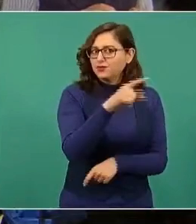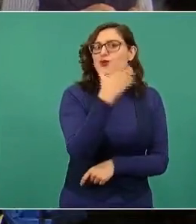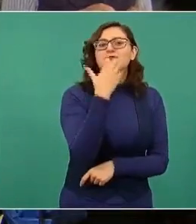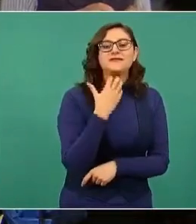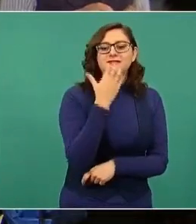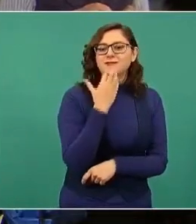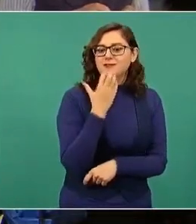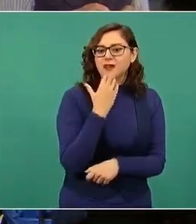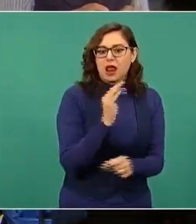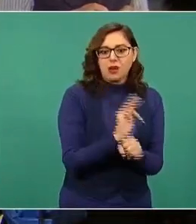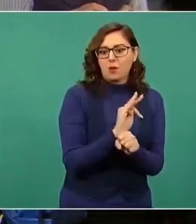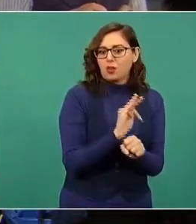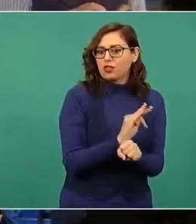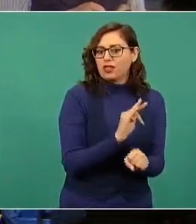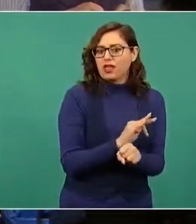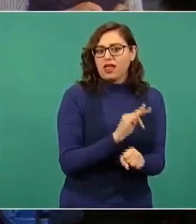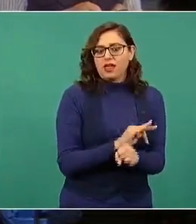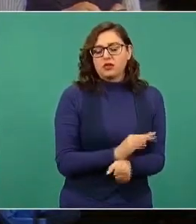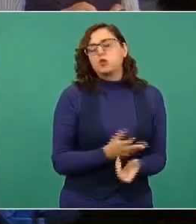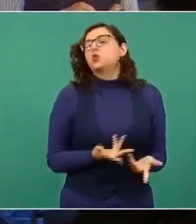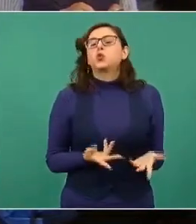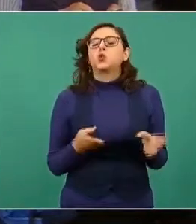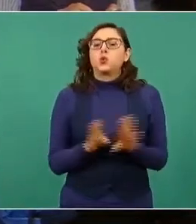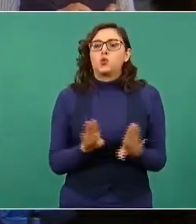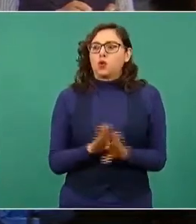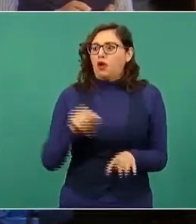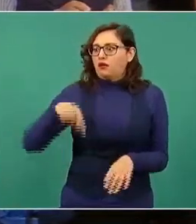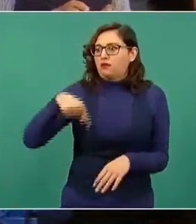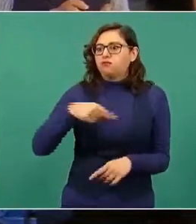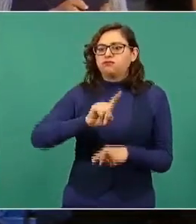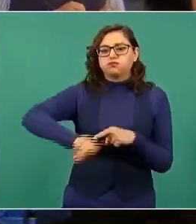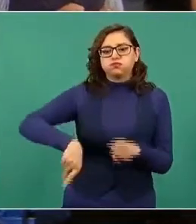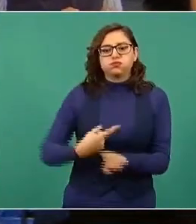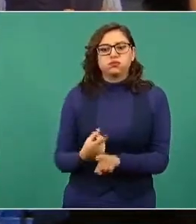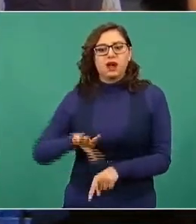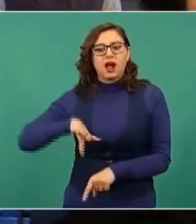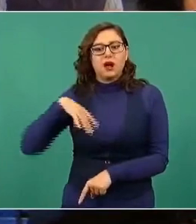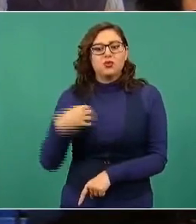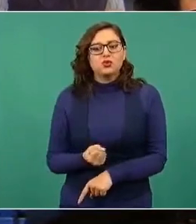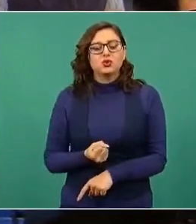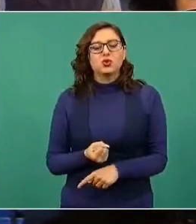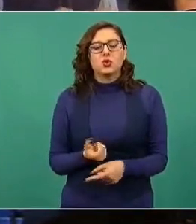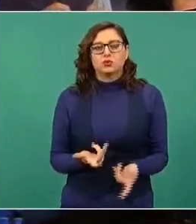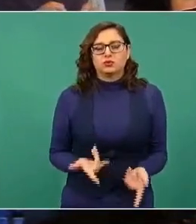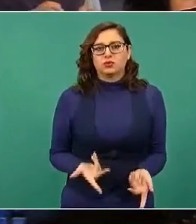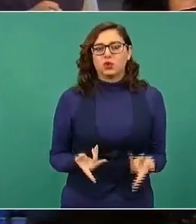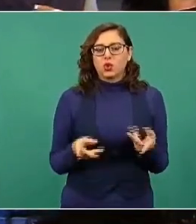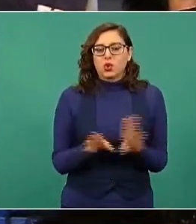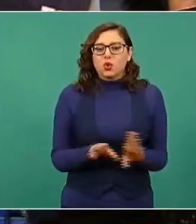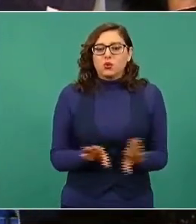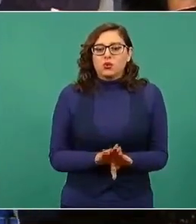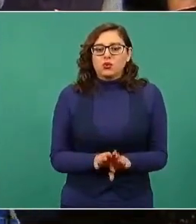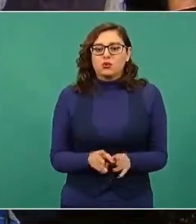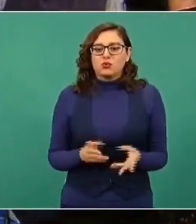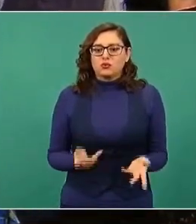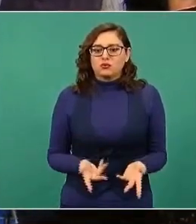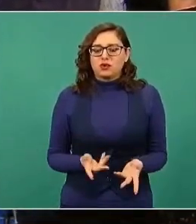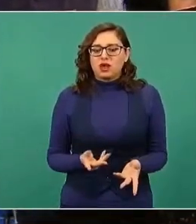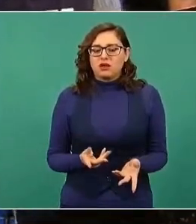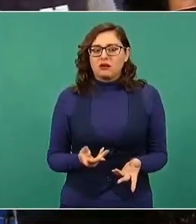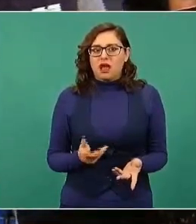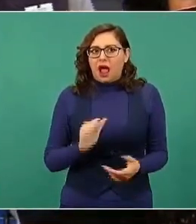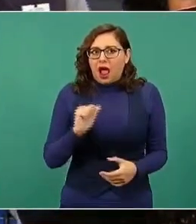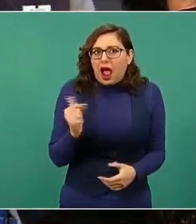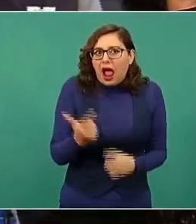Saber si también usted pudiera sumarse de manera un tanto oficial o directamente, sabemos que la Secretaría de